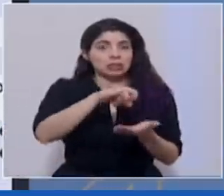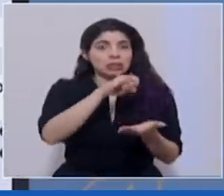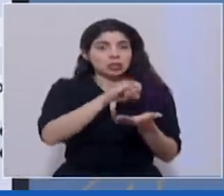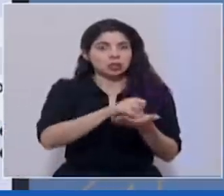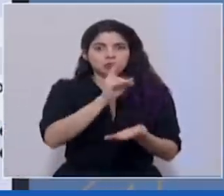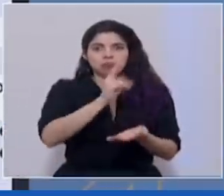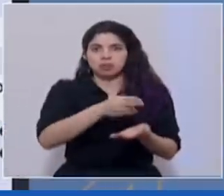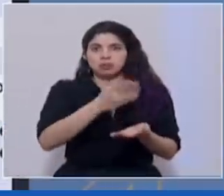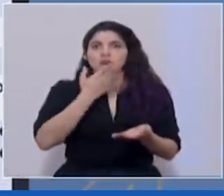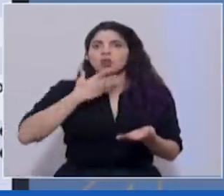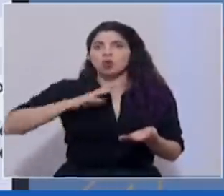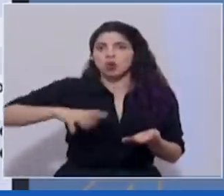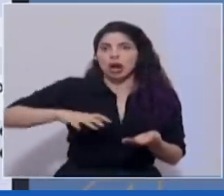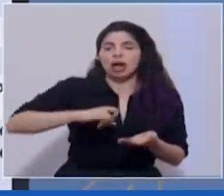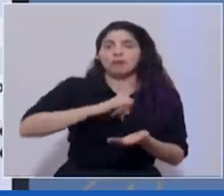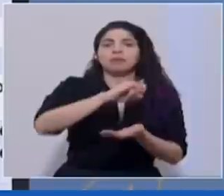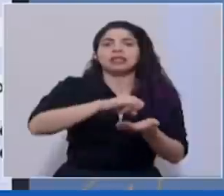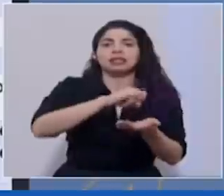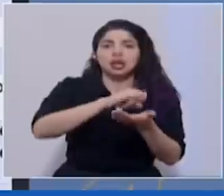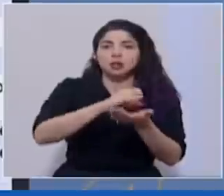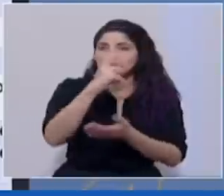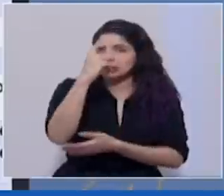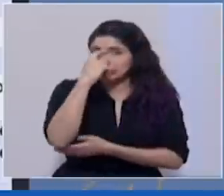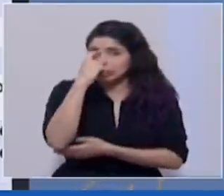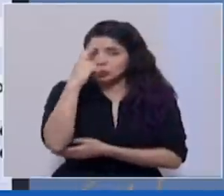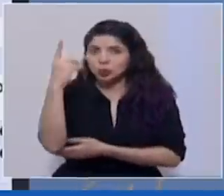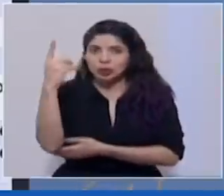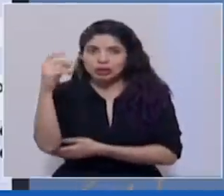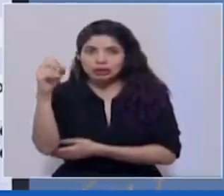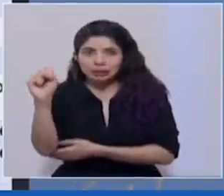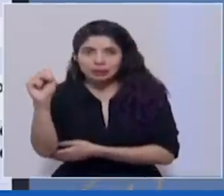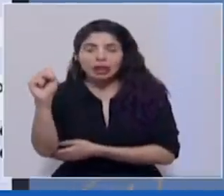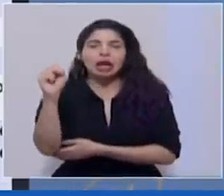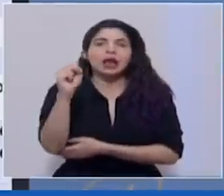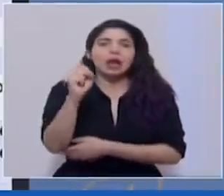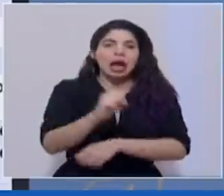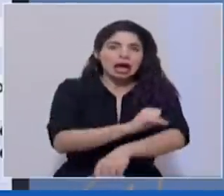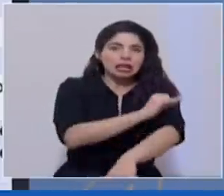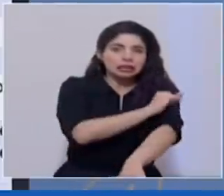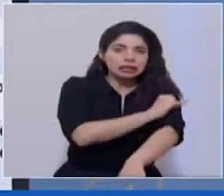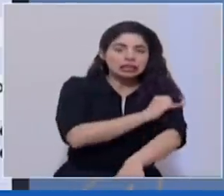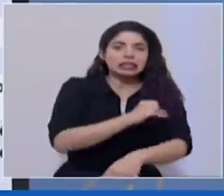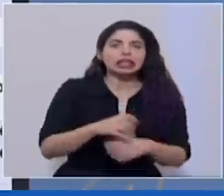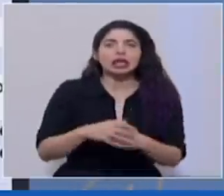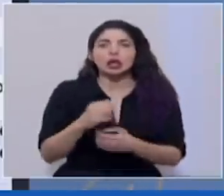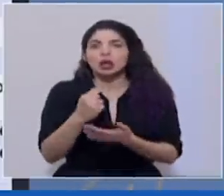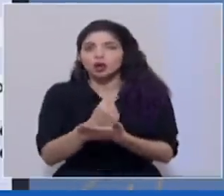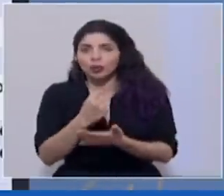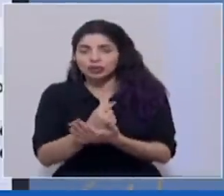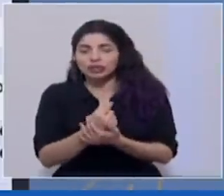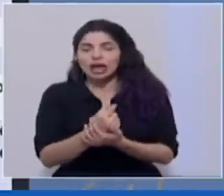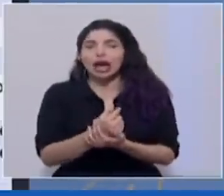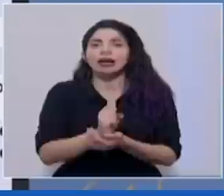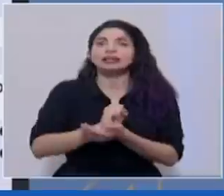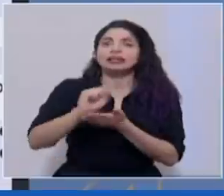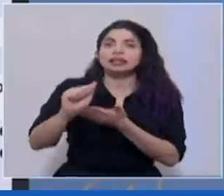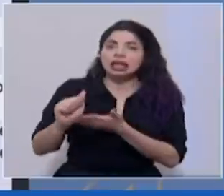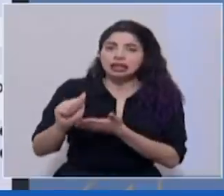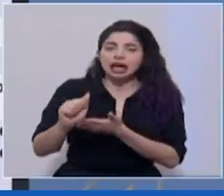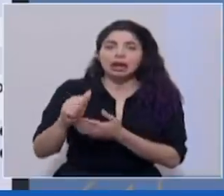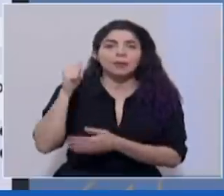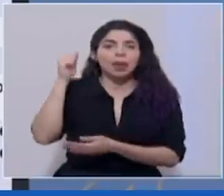se mantienen en alerta naranja, San José, Escazú, Desamparados, Acerrí, Goicochea, Santa Ana,